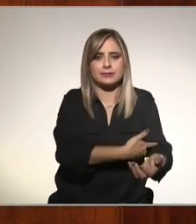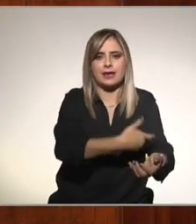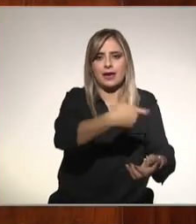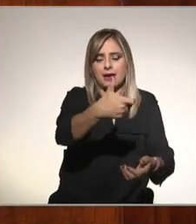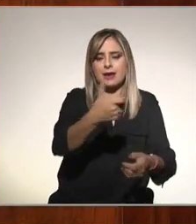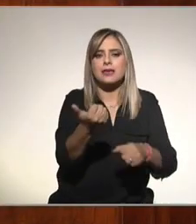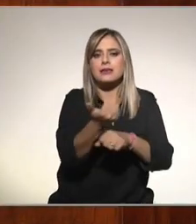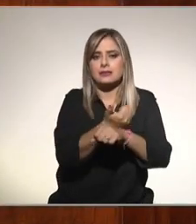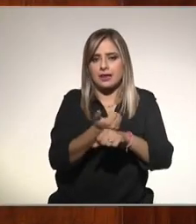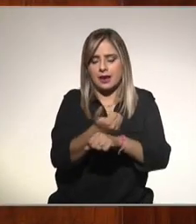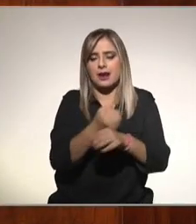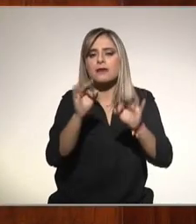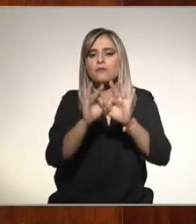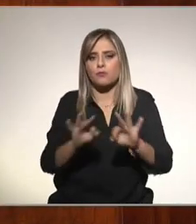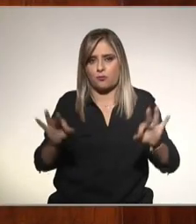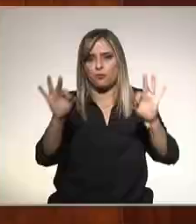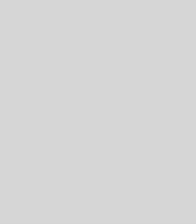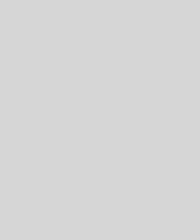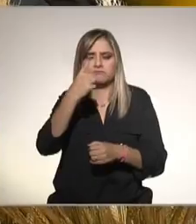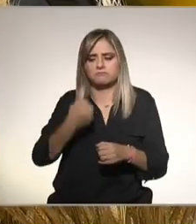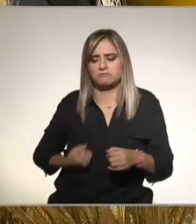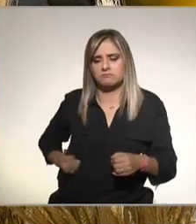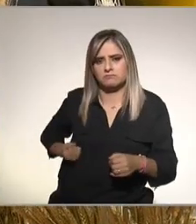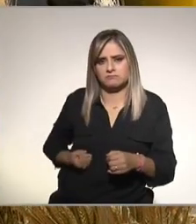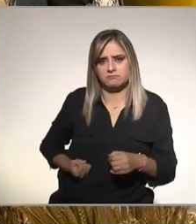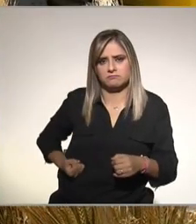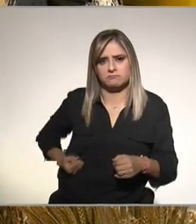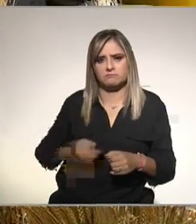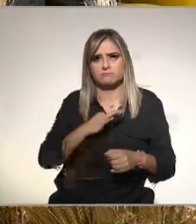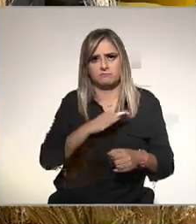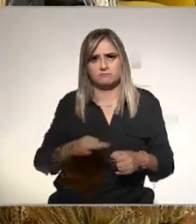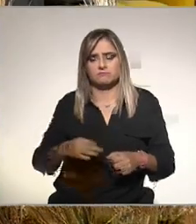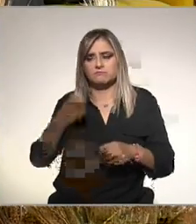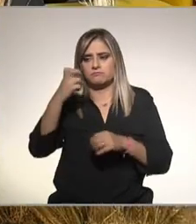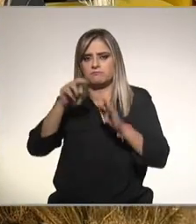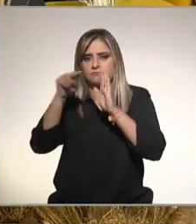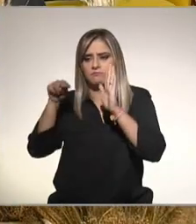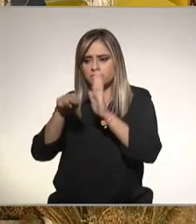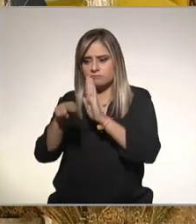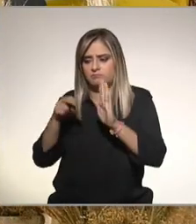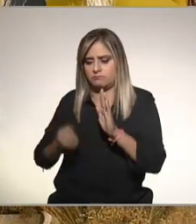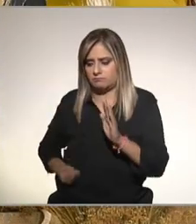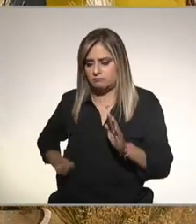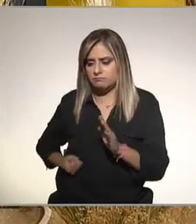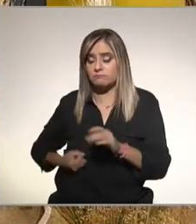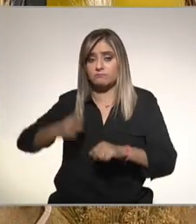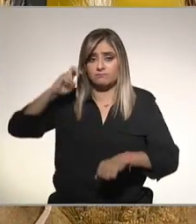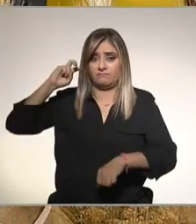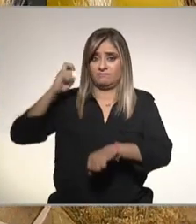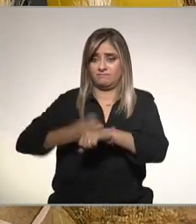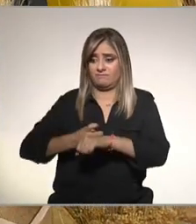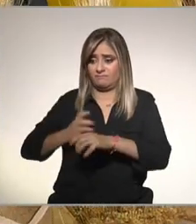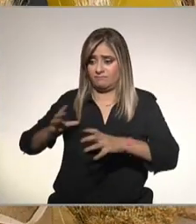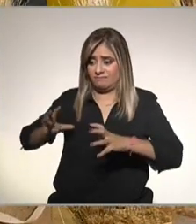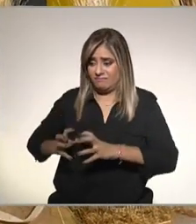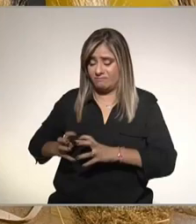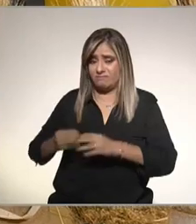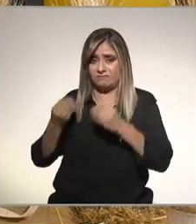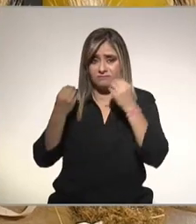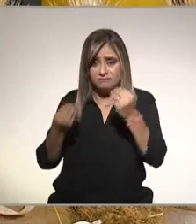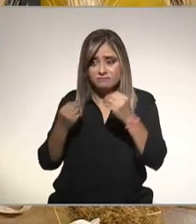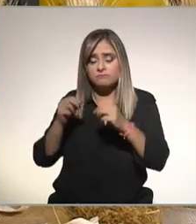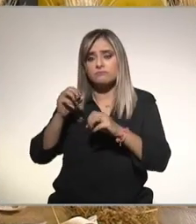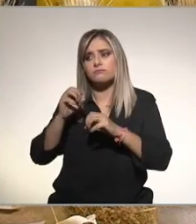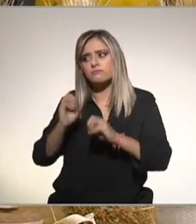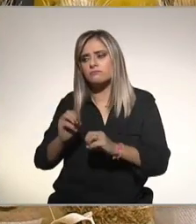funcionamiento hepático y el ultrasonido medir qué tan duro es el hígado lo que explicabas perfectamente de esa